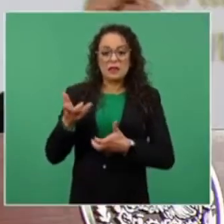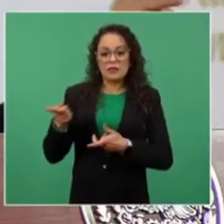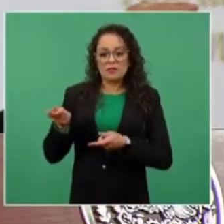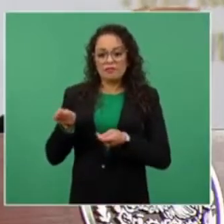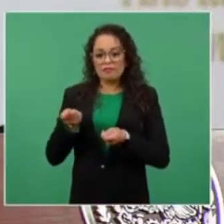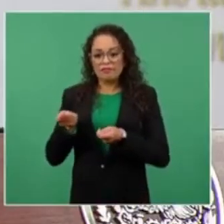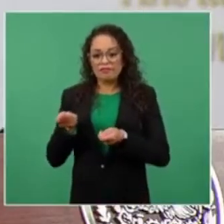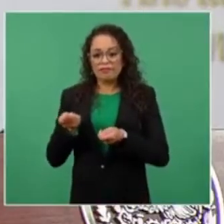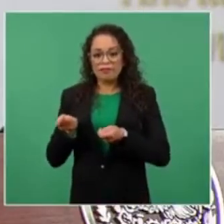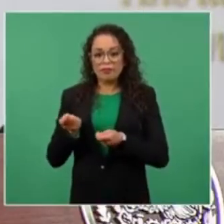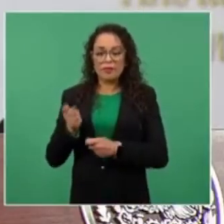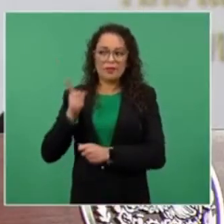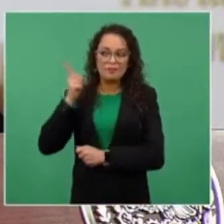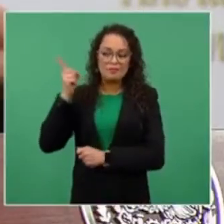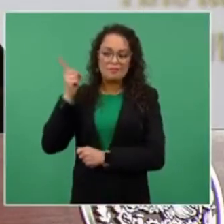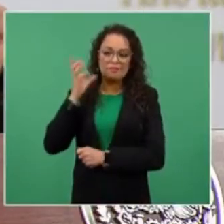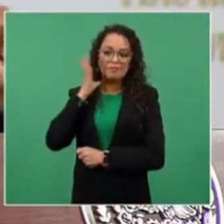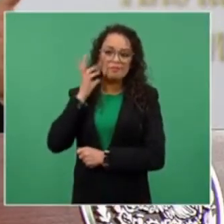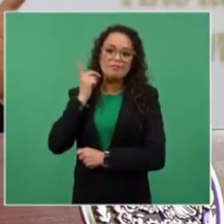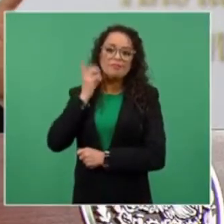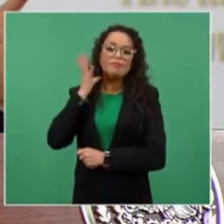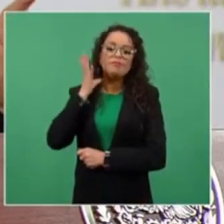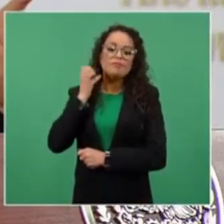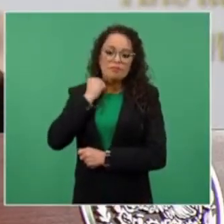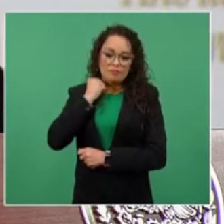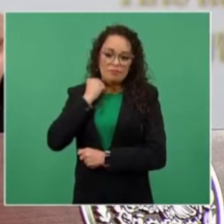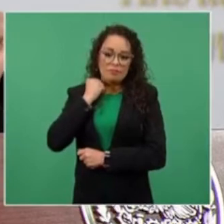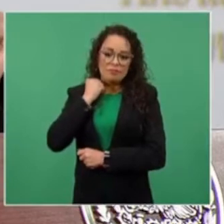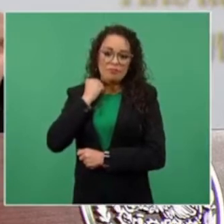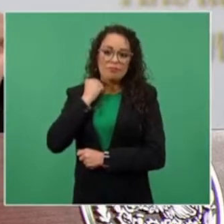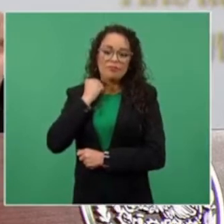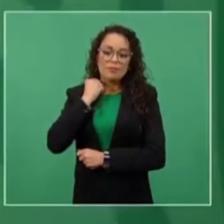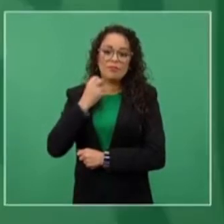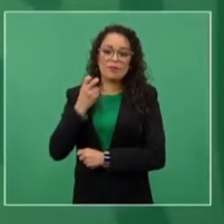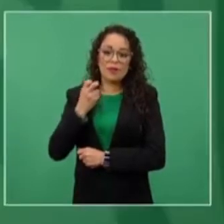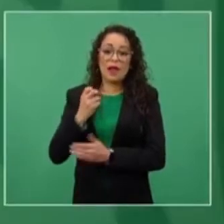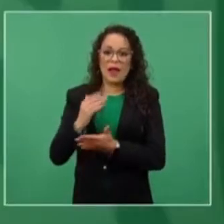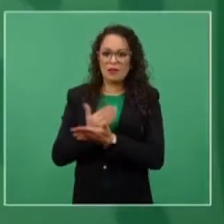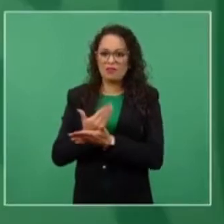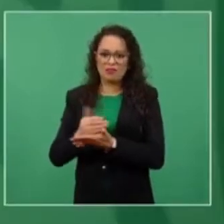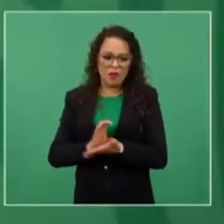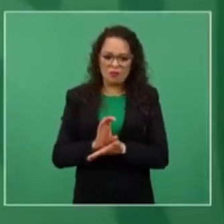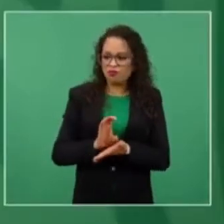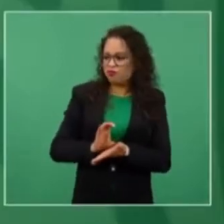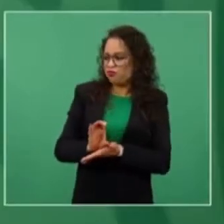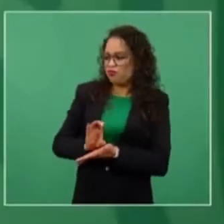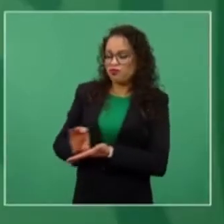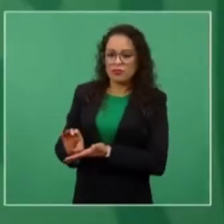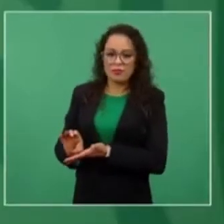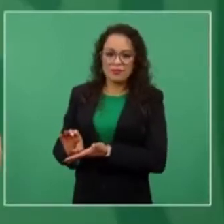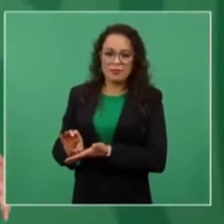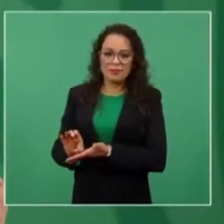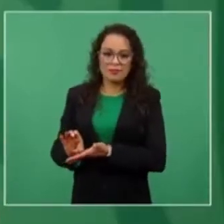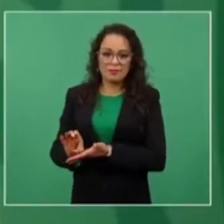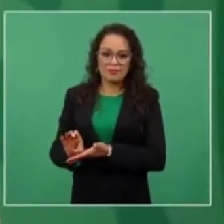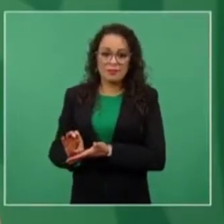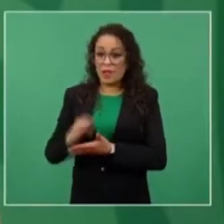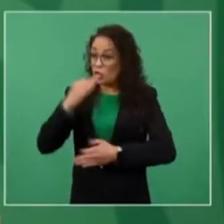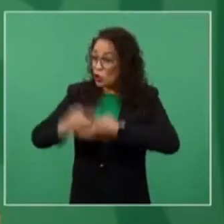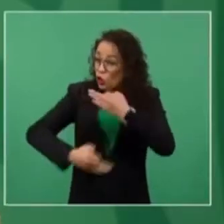repartían, también no todos, pero bueno, en este caso